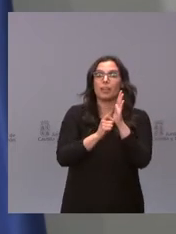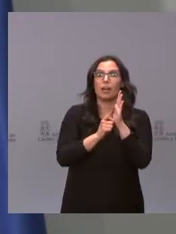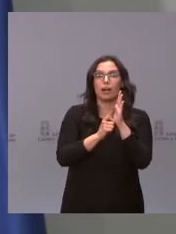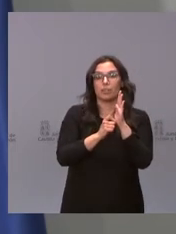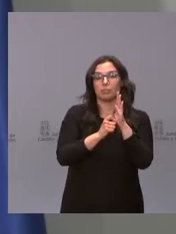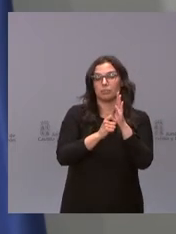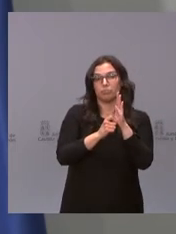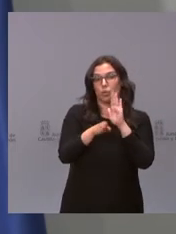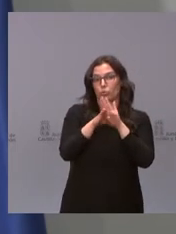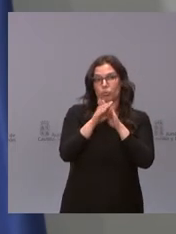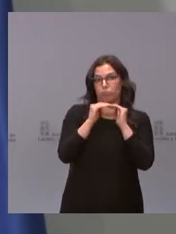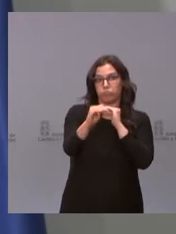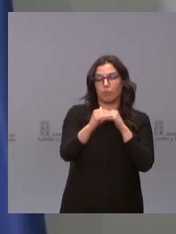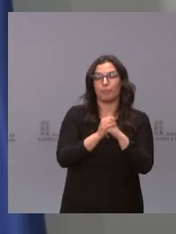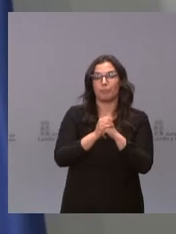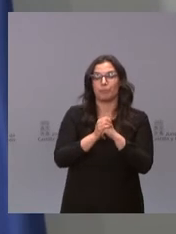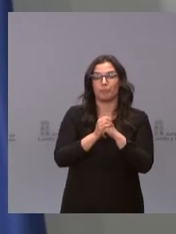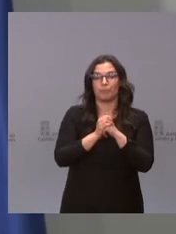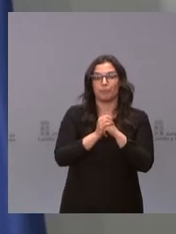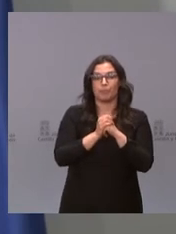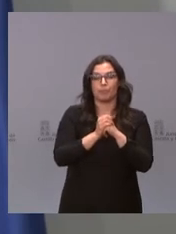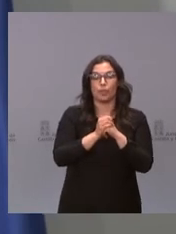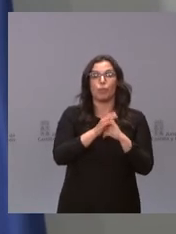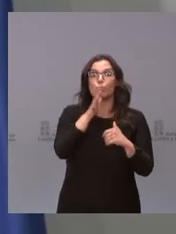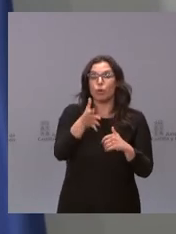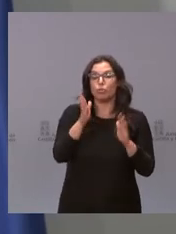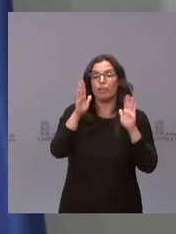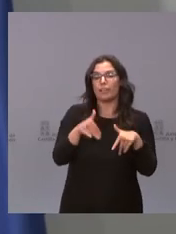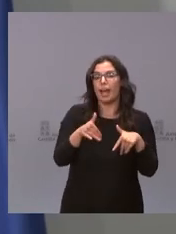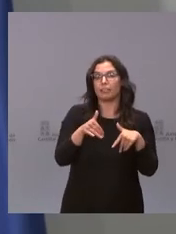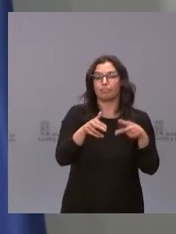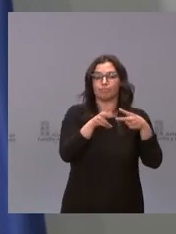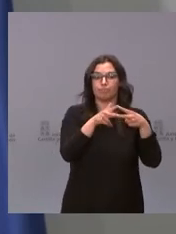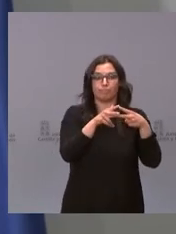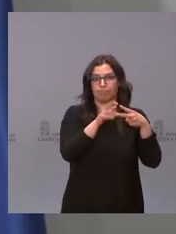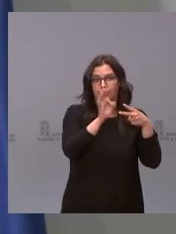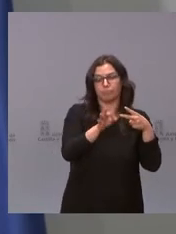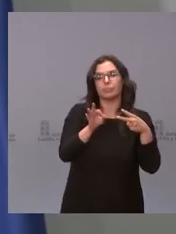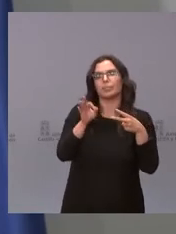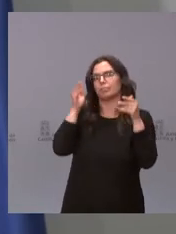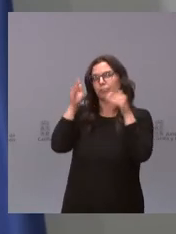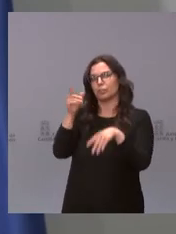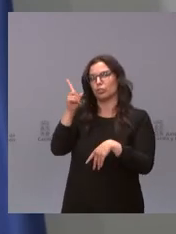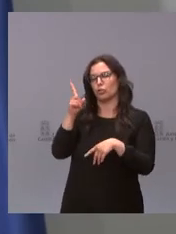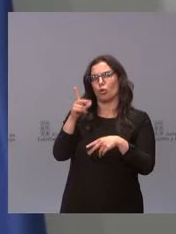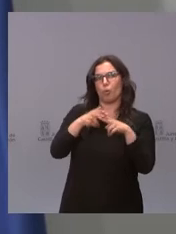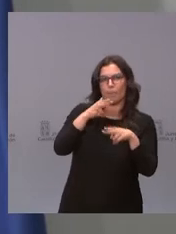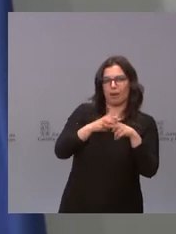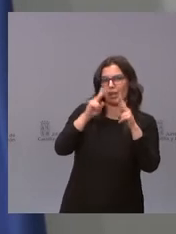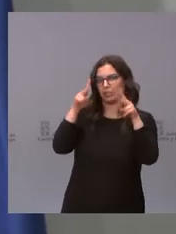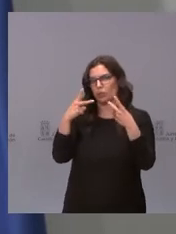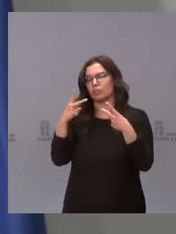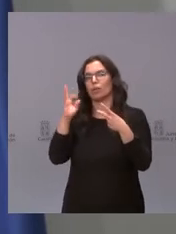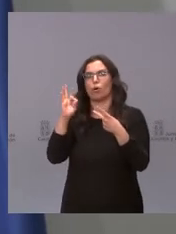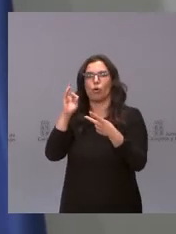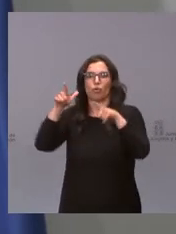mismo nivel. Y por eso nos hemos limitado a la hostelería y a las salas de apuestas. Los centros comerciales insisto,